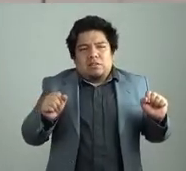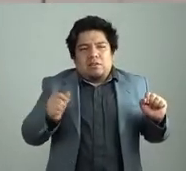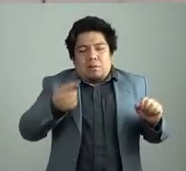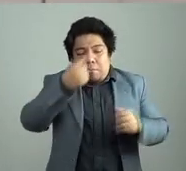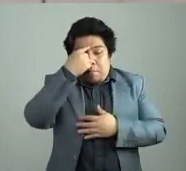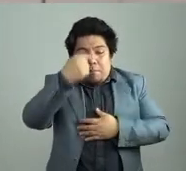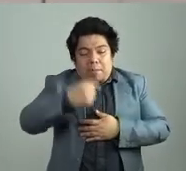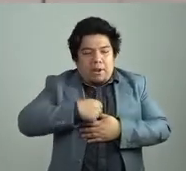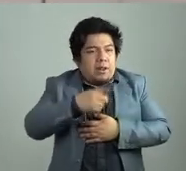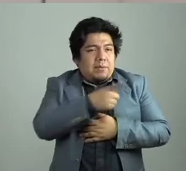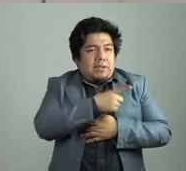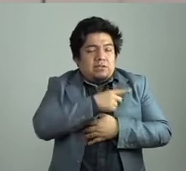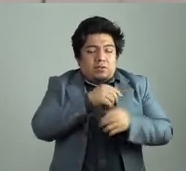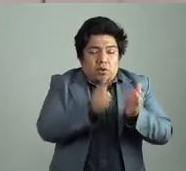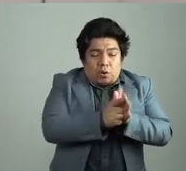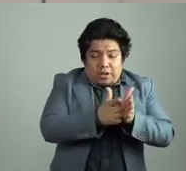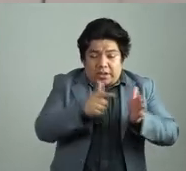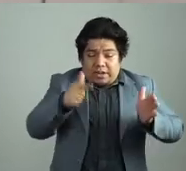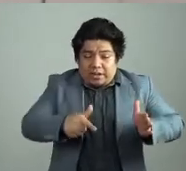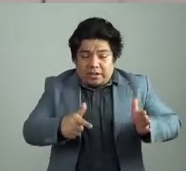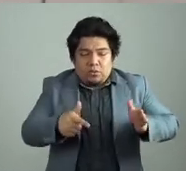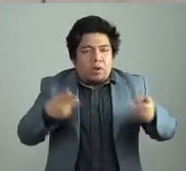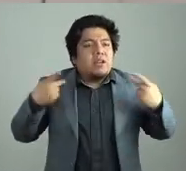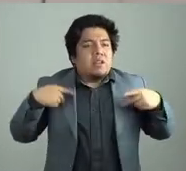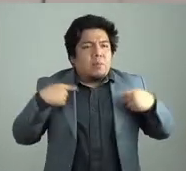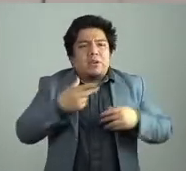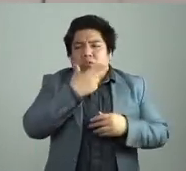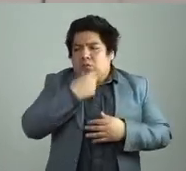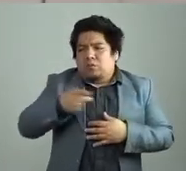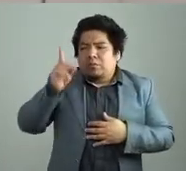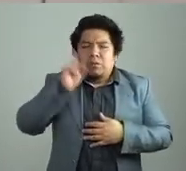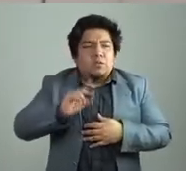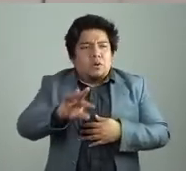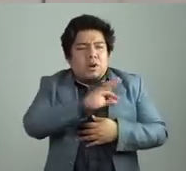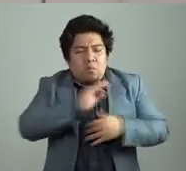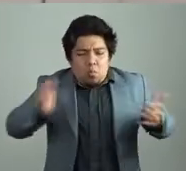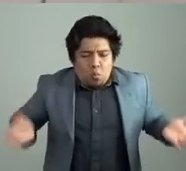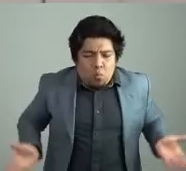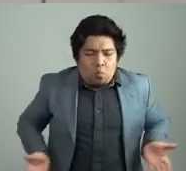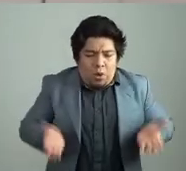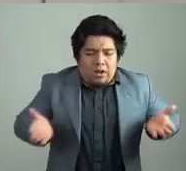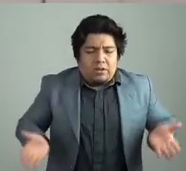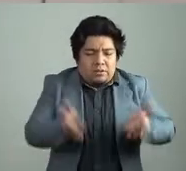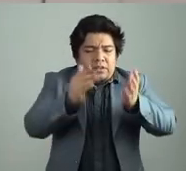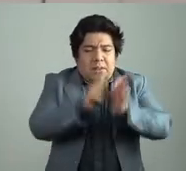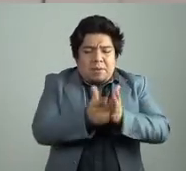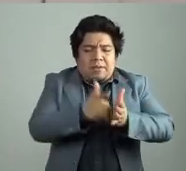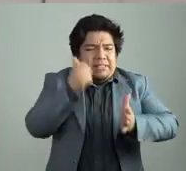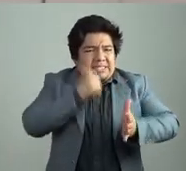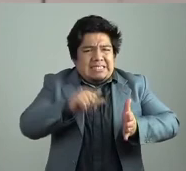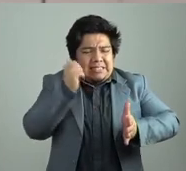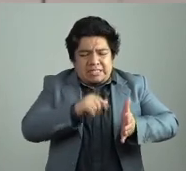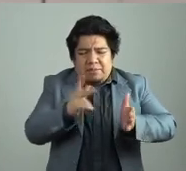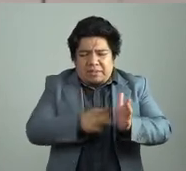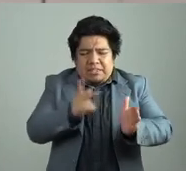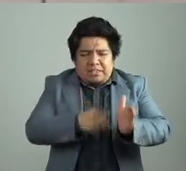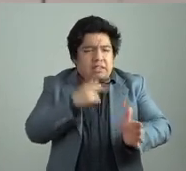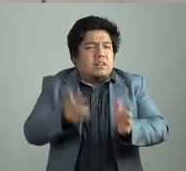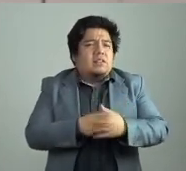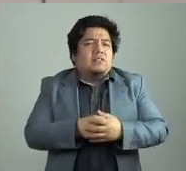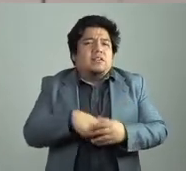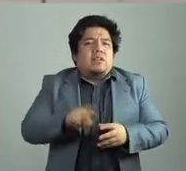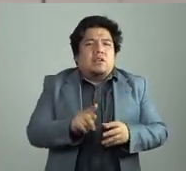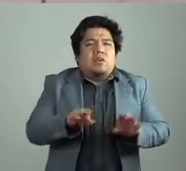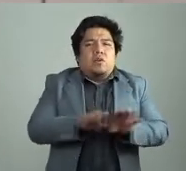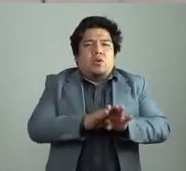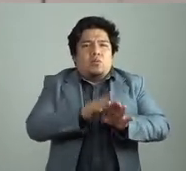movimiento, ¿no? En que haya gente capaz de hacer, moverla de lugar todo el tiempo, moverla de lugar, y que no darle a